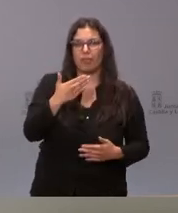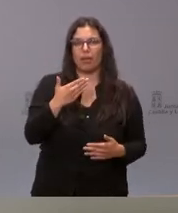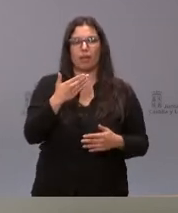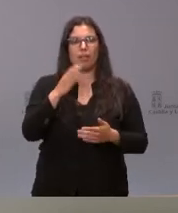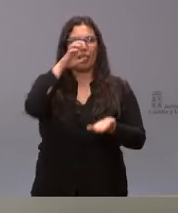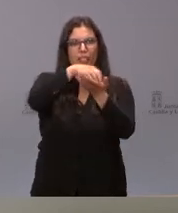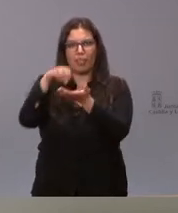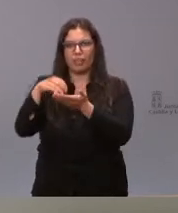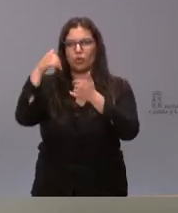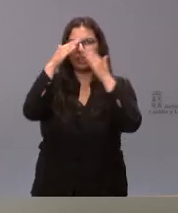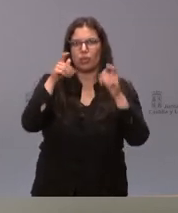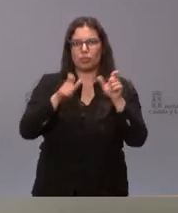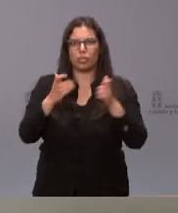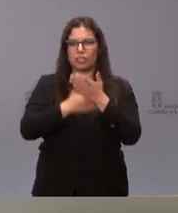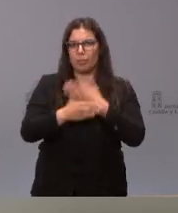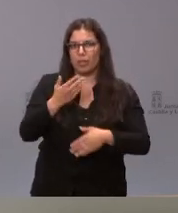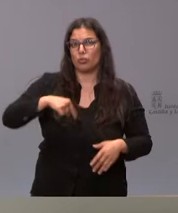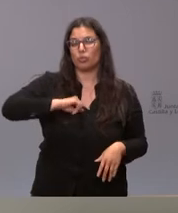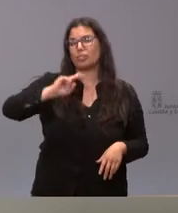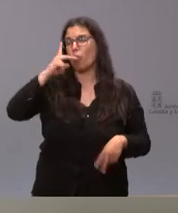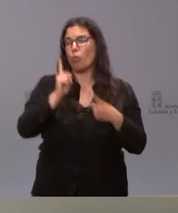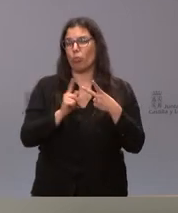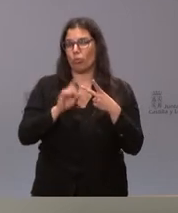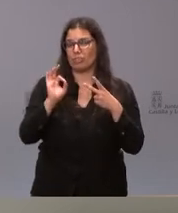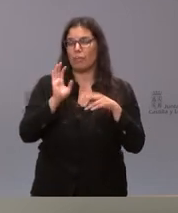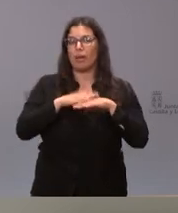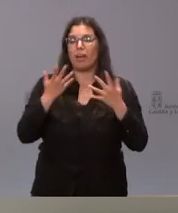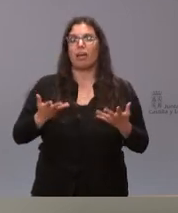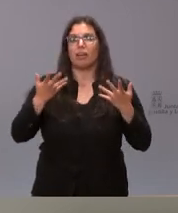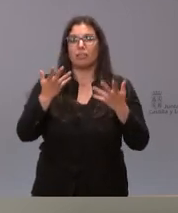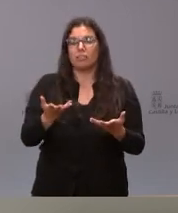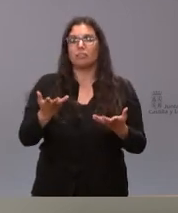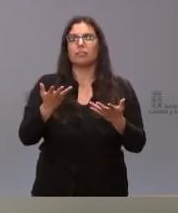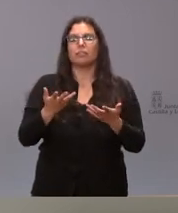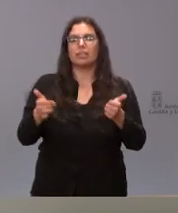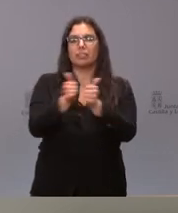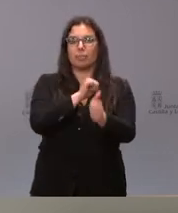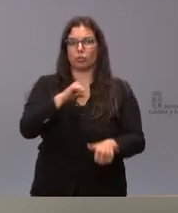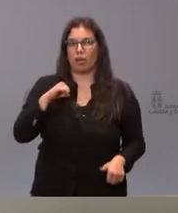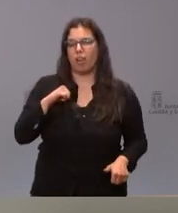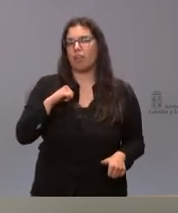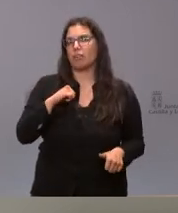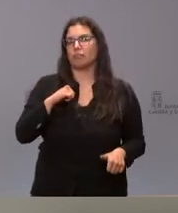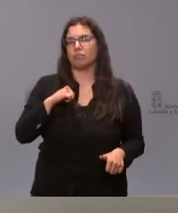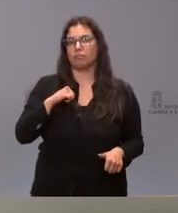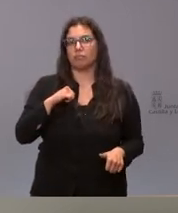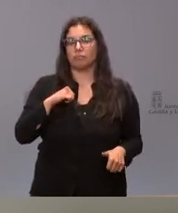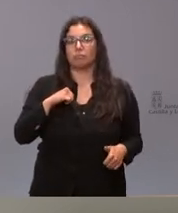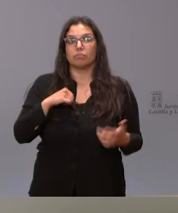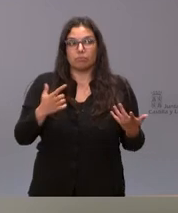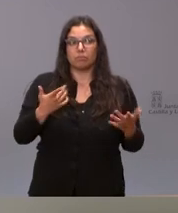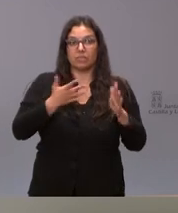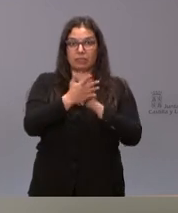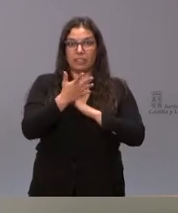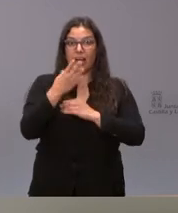centros en atención a las personas con discapacidad somos los segundos en la disposición de asistentes personales lo que tenemos que hacer es poner en